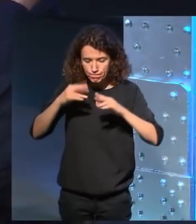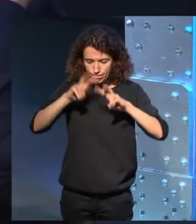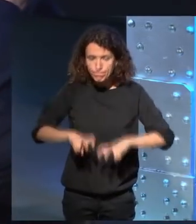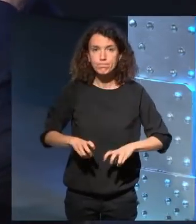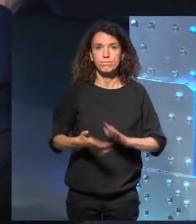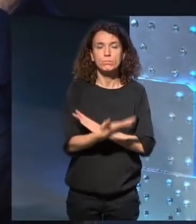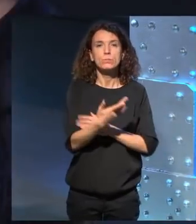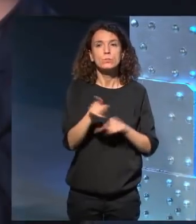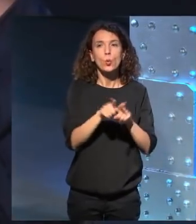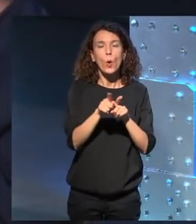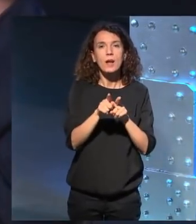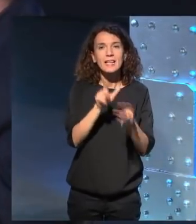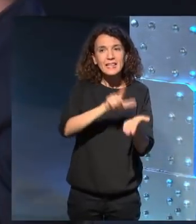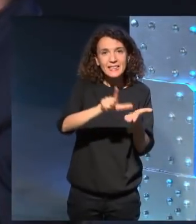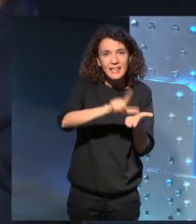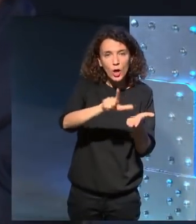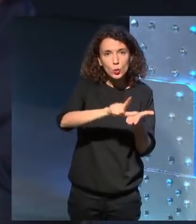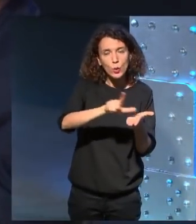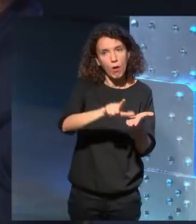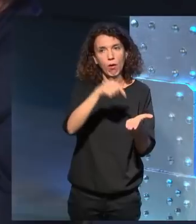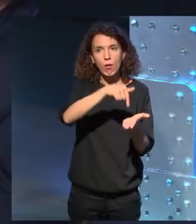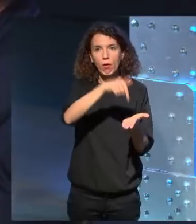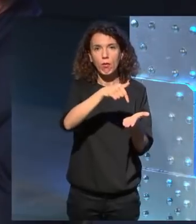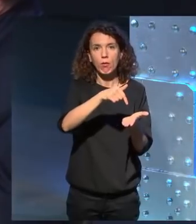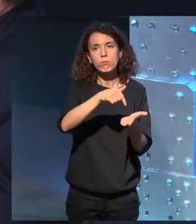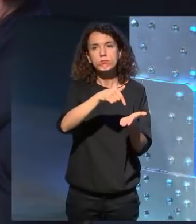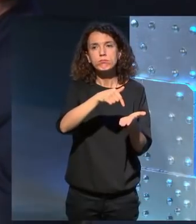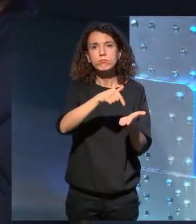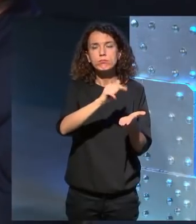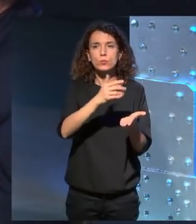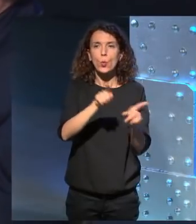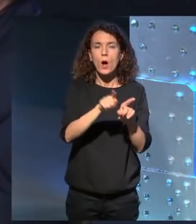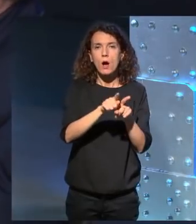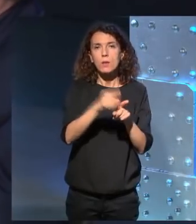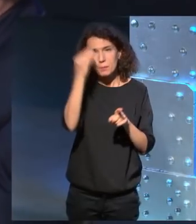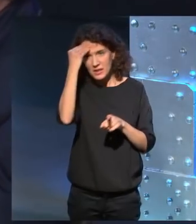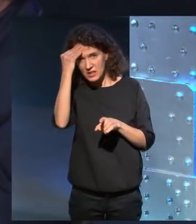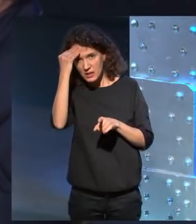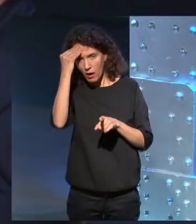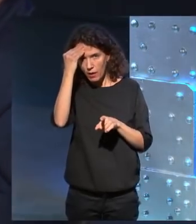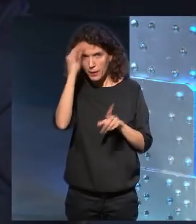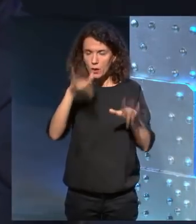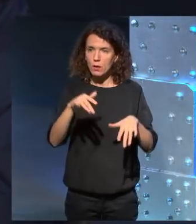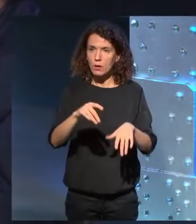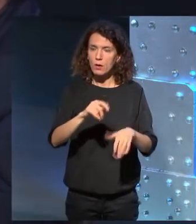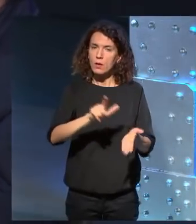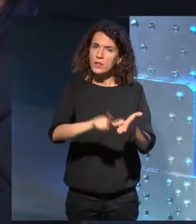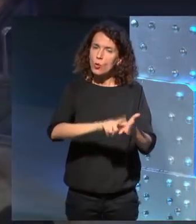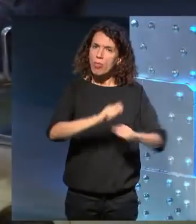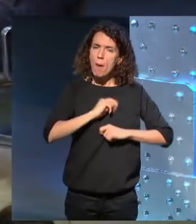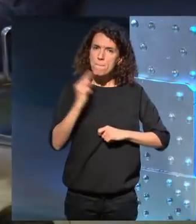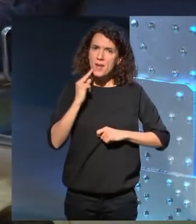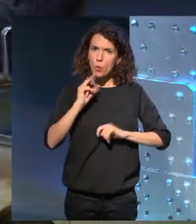¿tanto puede la literatura? ¿crees a ti te afecta de esa manera? ¿crees que tiene ese poder de producir miedo?